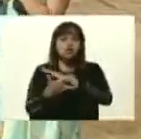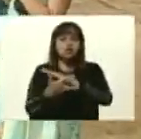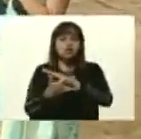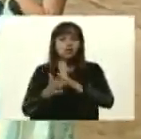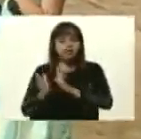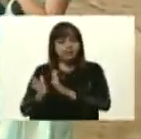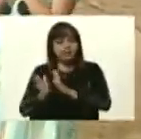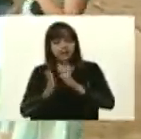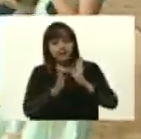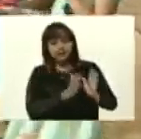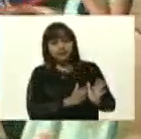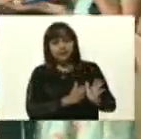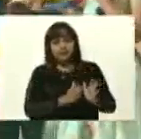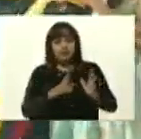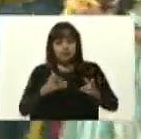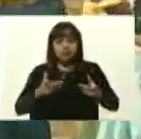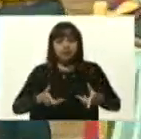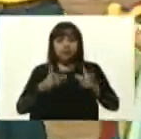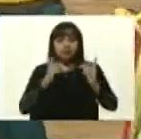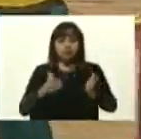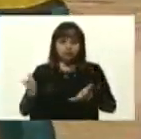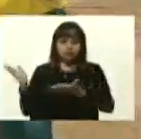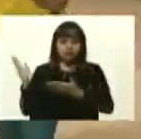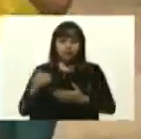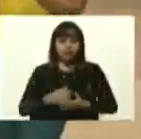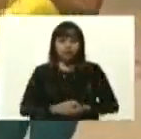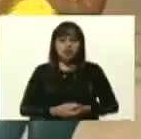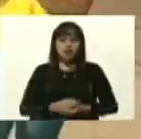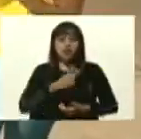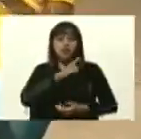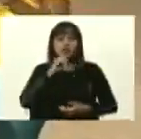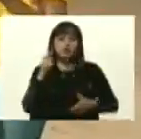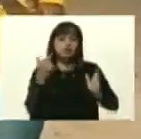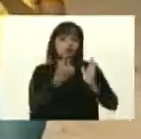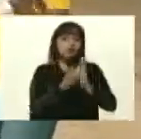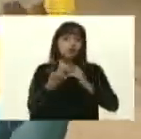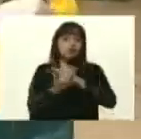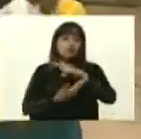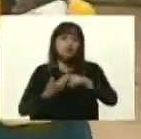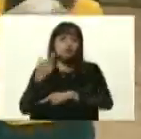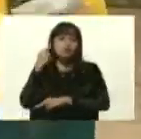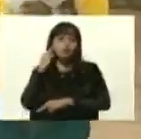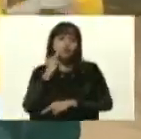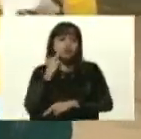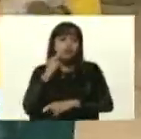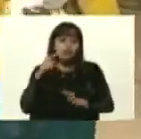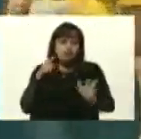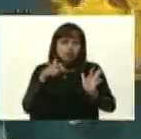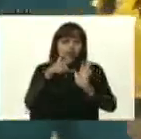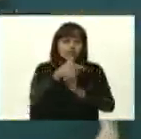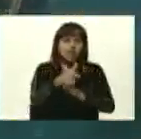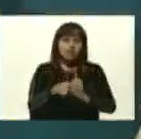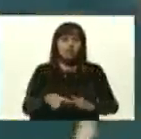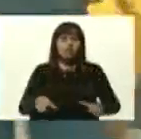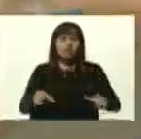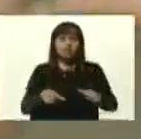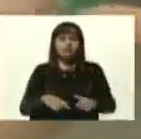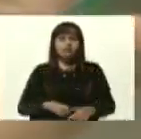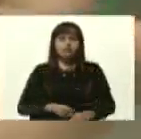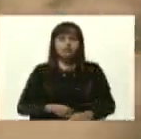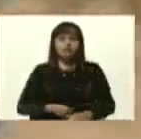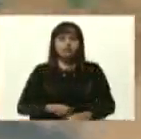pasar inalburado en nombre de la revolución bolivariana. Estamos entrando, presidente, al